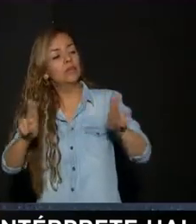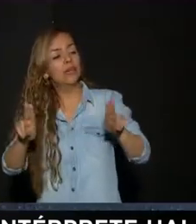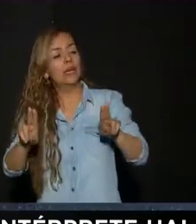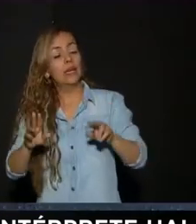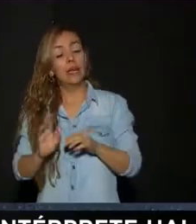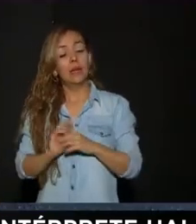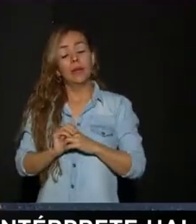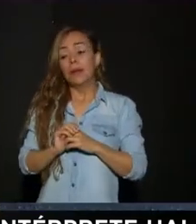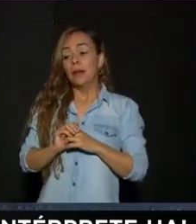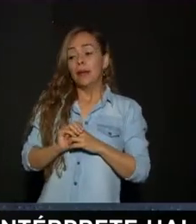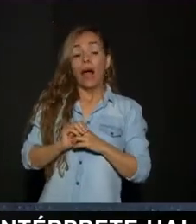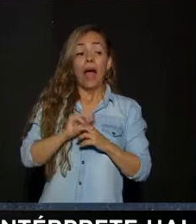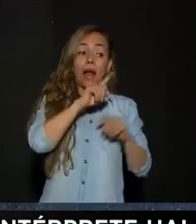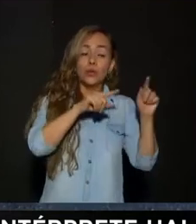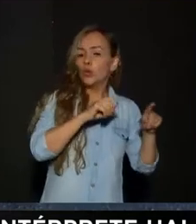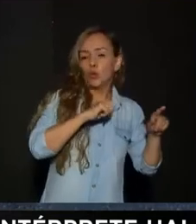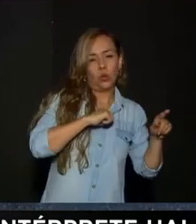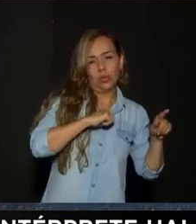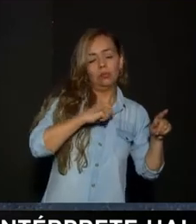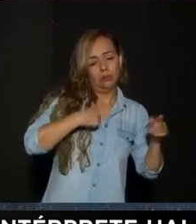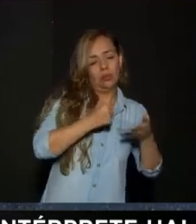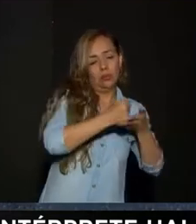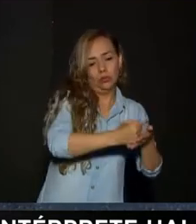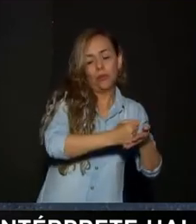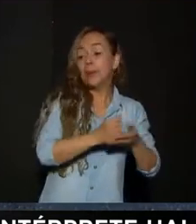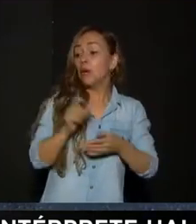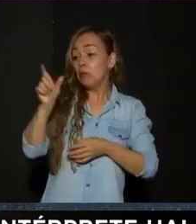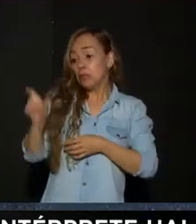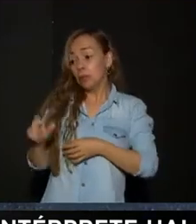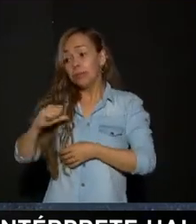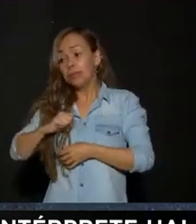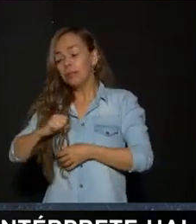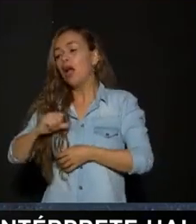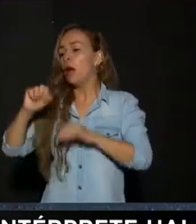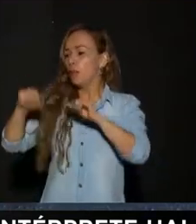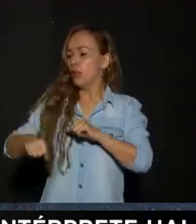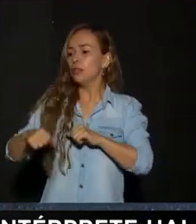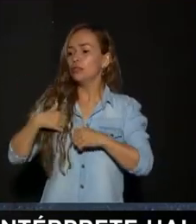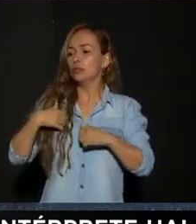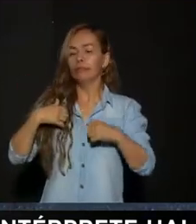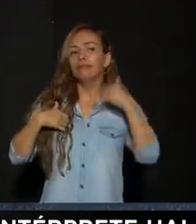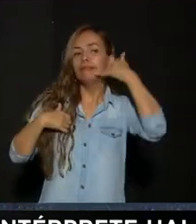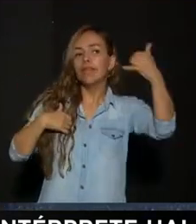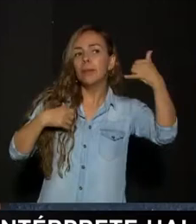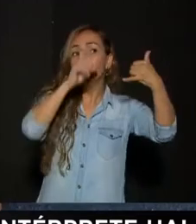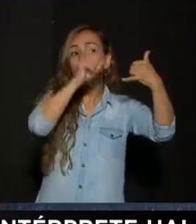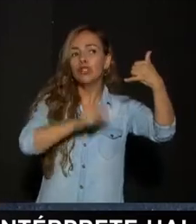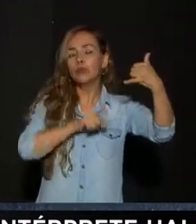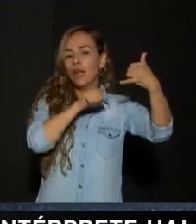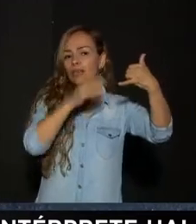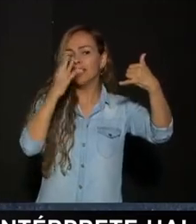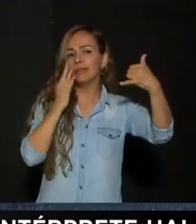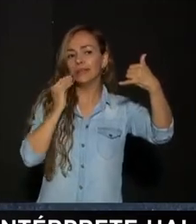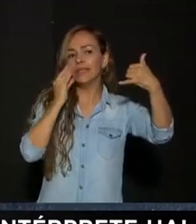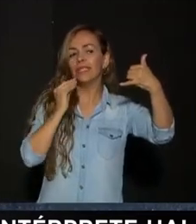ayudarle a crear Si no las tiene Lo que uno puede hacer Es contactarlo Con una persona Que tenga influencia Porque hoy en día Hay muchas